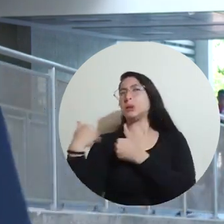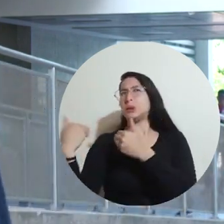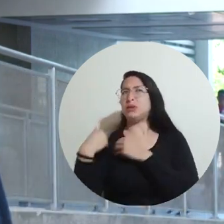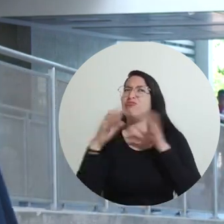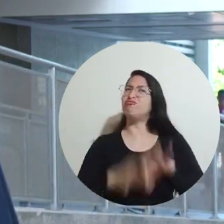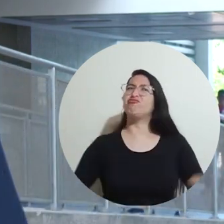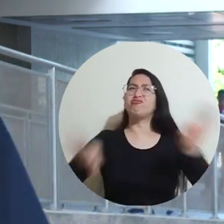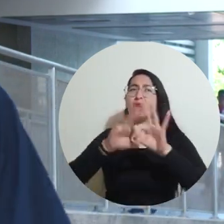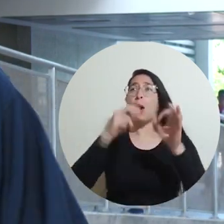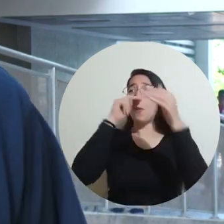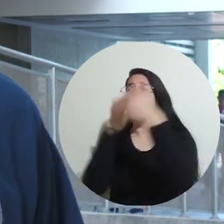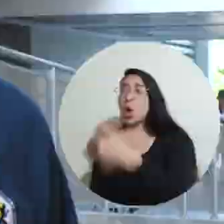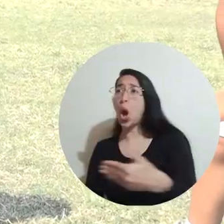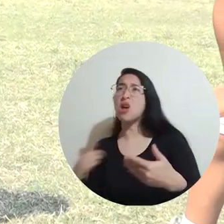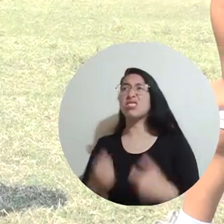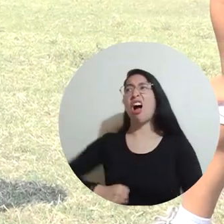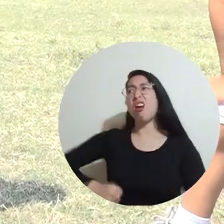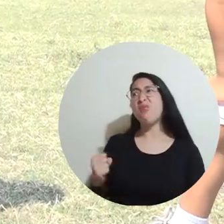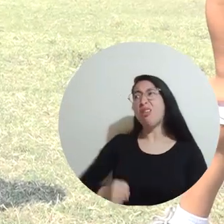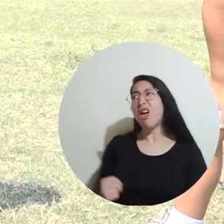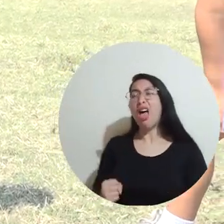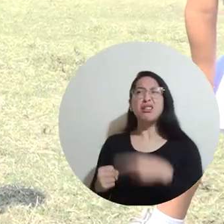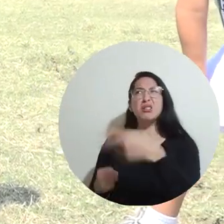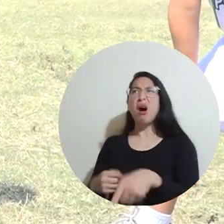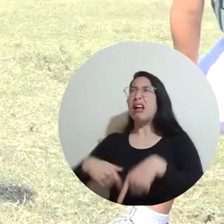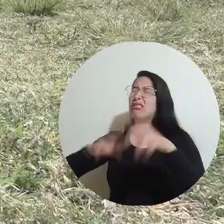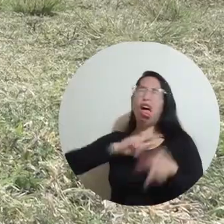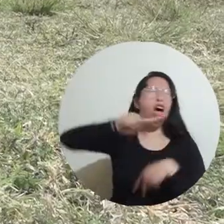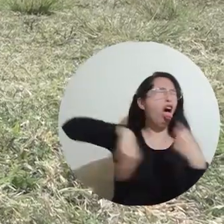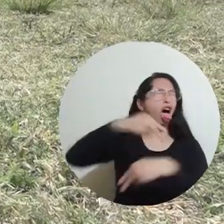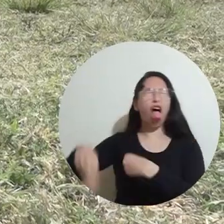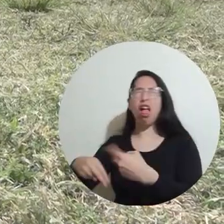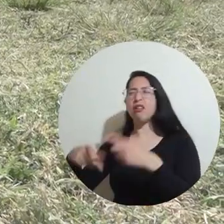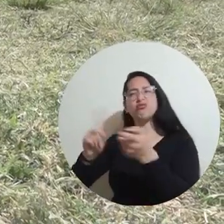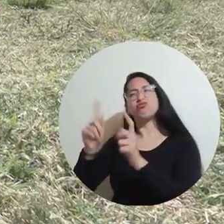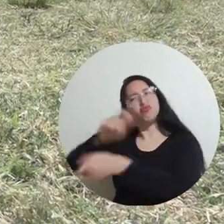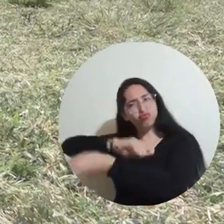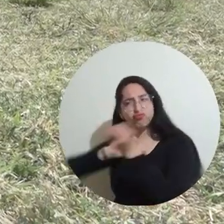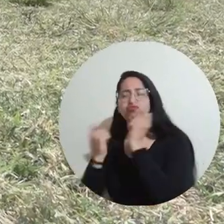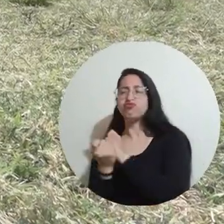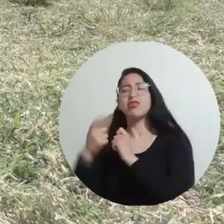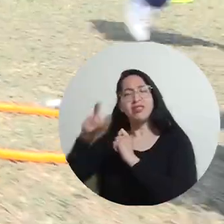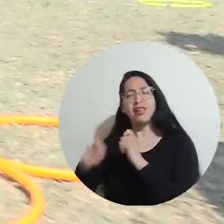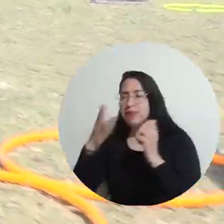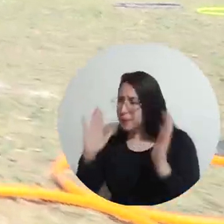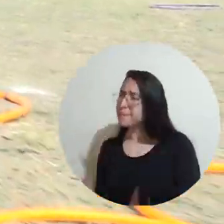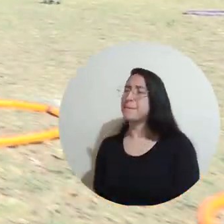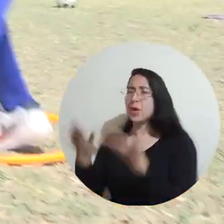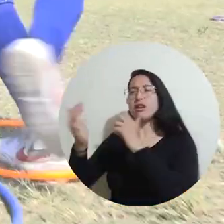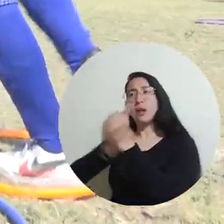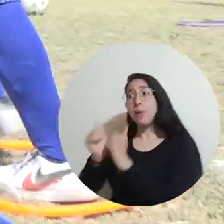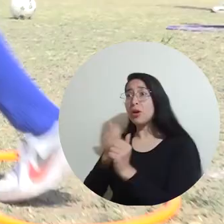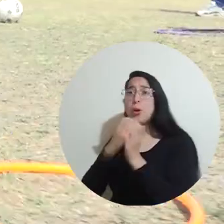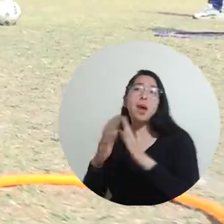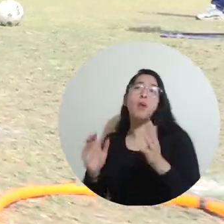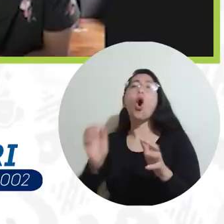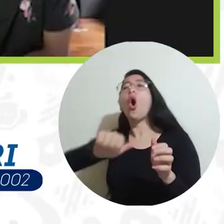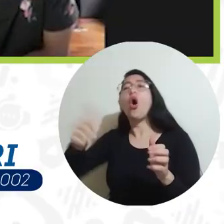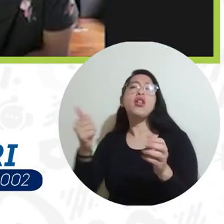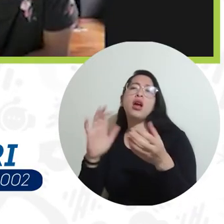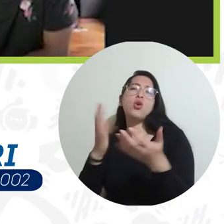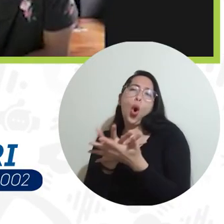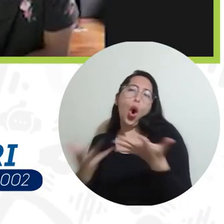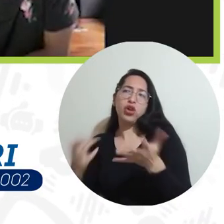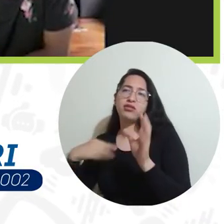a esos niños de malos pasos, va a ser niños disciplinados, niños que a lo que se dediquen, así no sea el deporte, van a ser buenos.